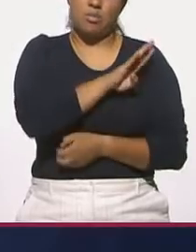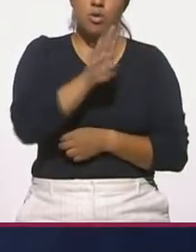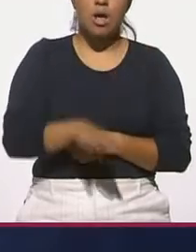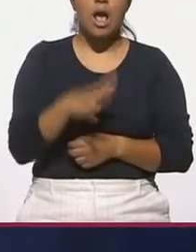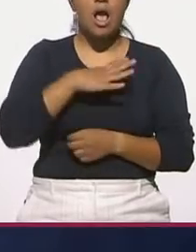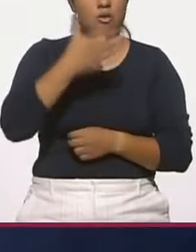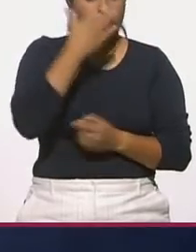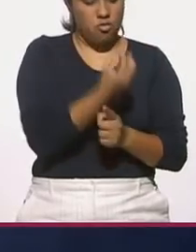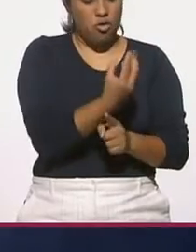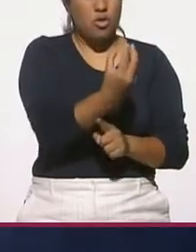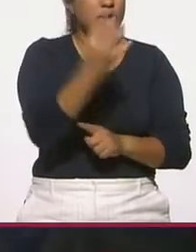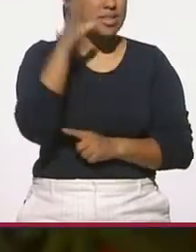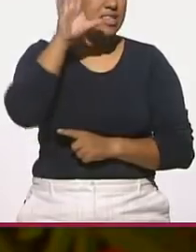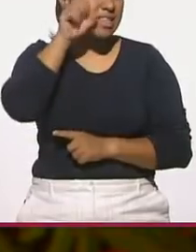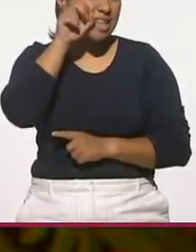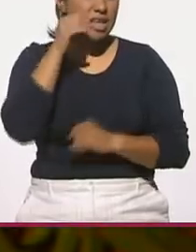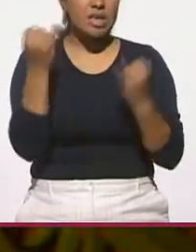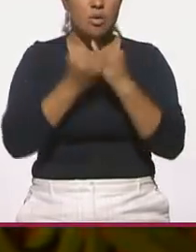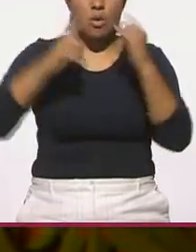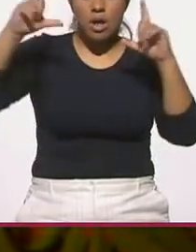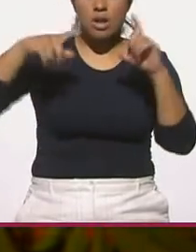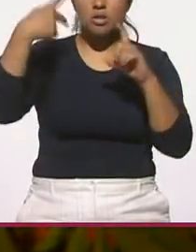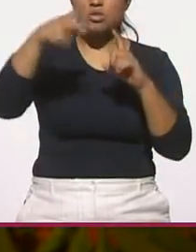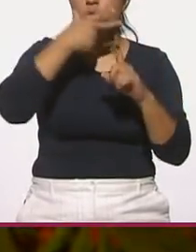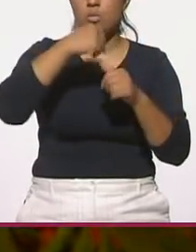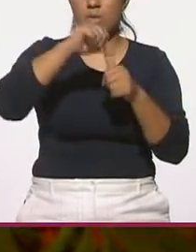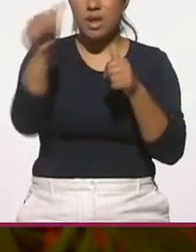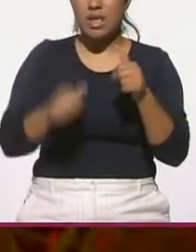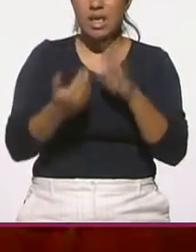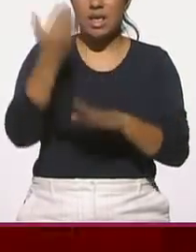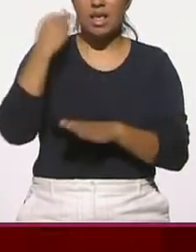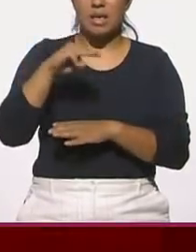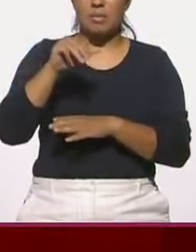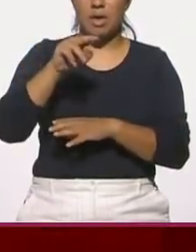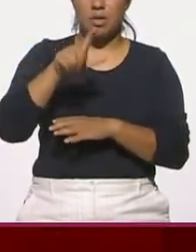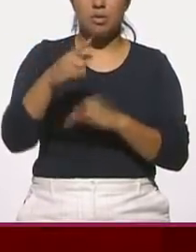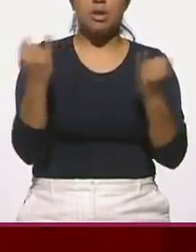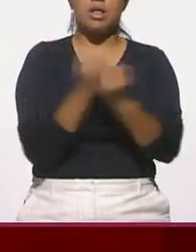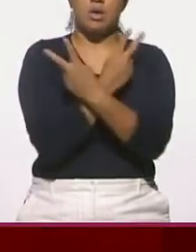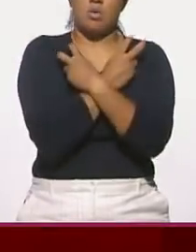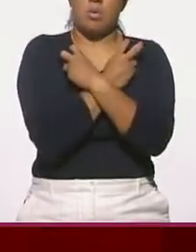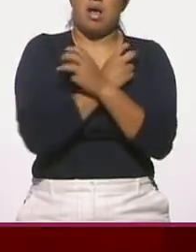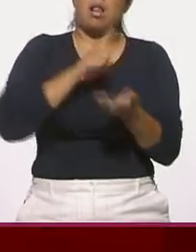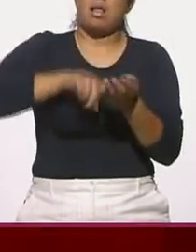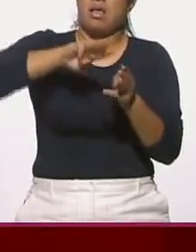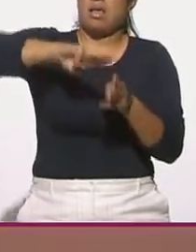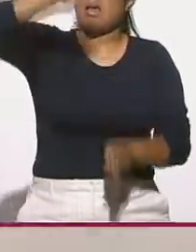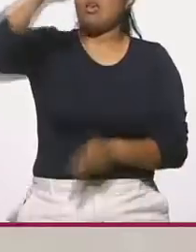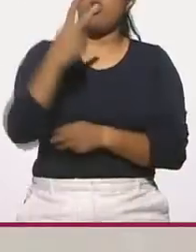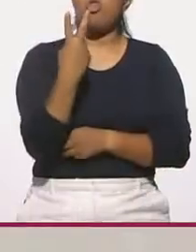flores de cempasúchil y fotografías del artista Plástico Manuel Fergués, así como una catrina de dos metros.